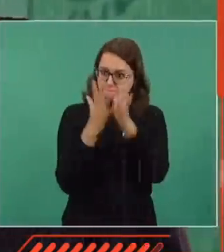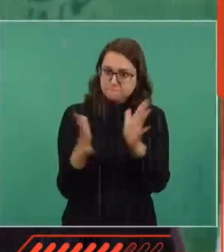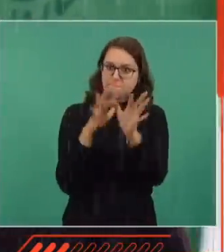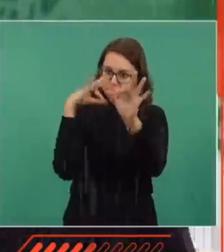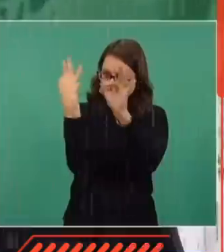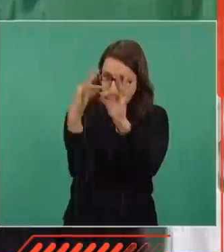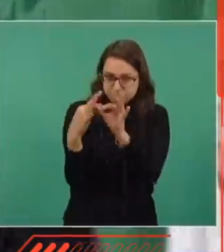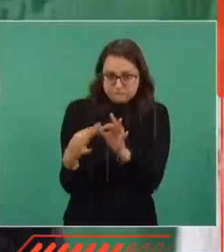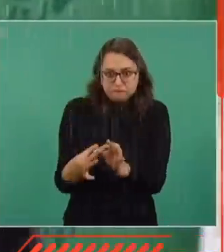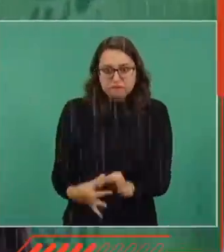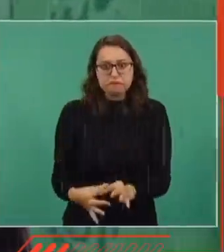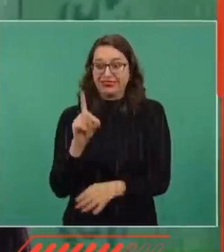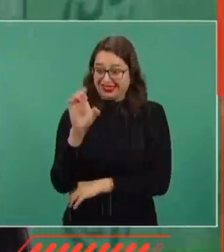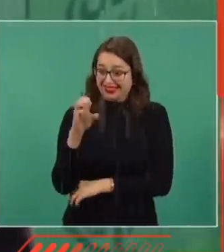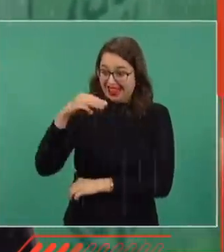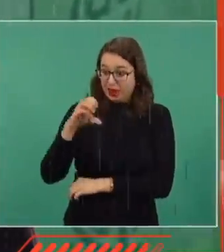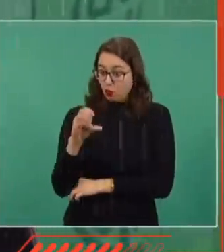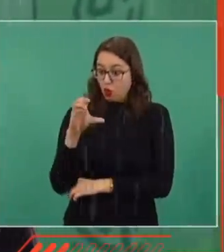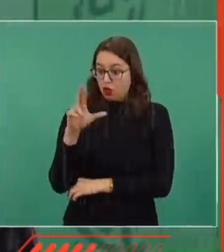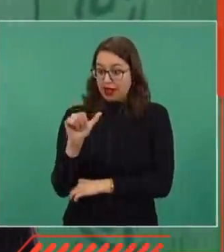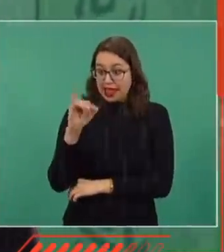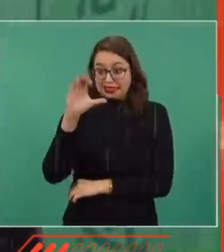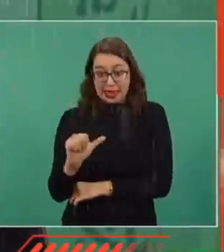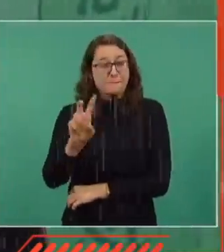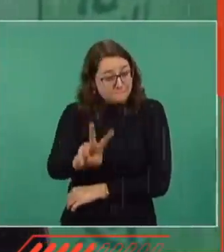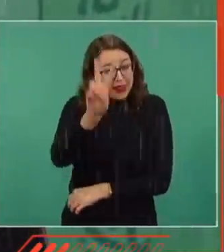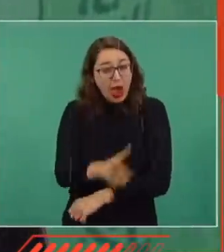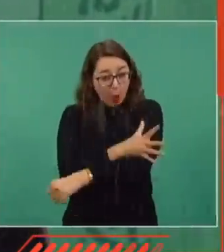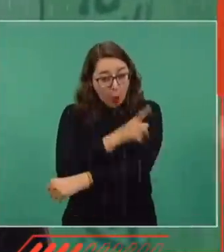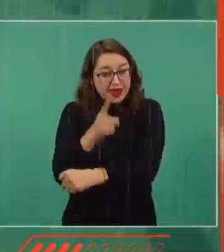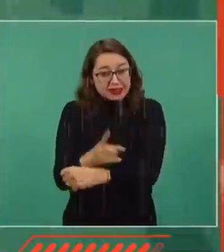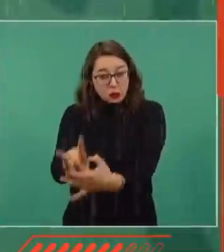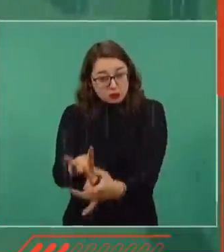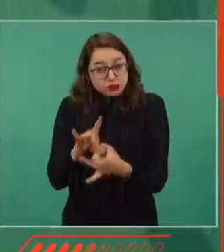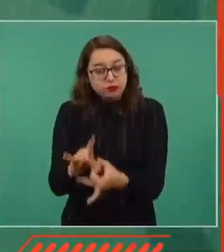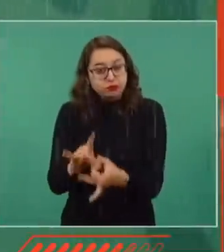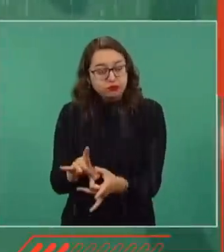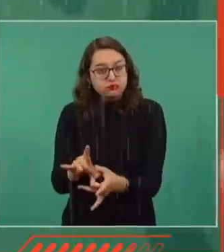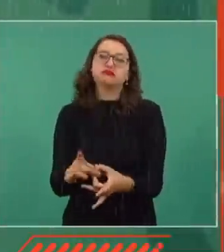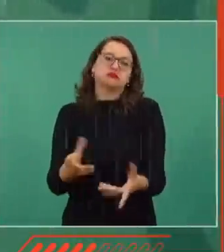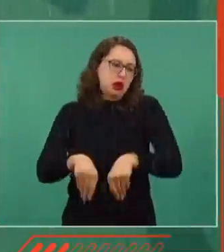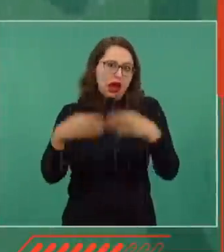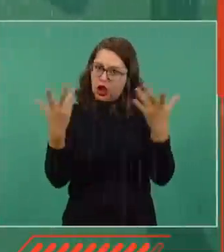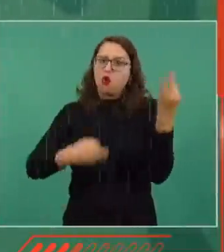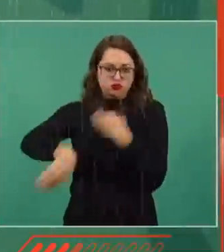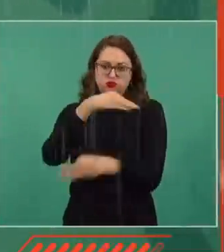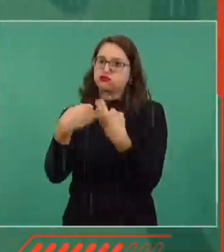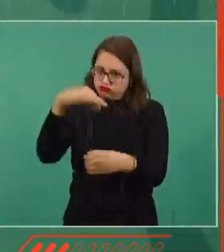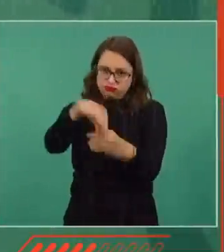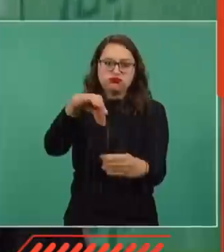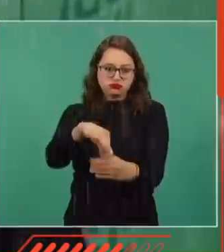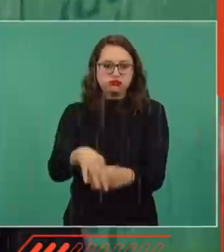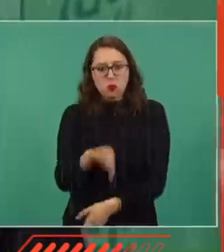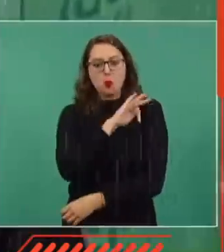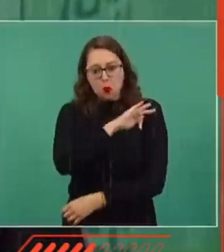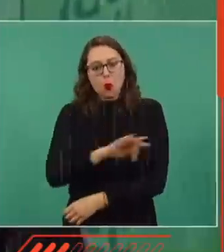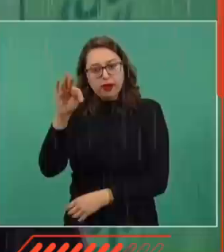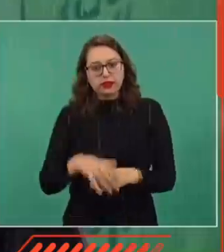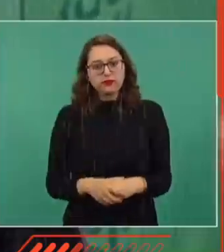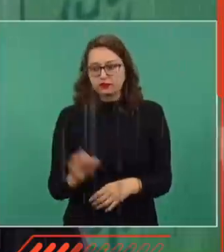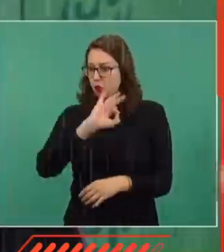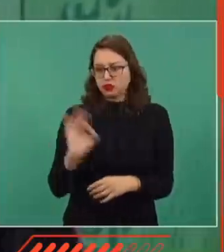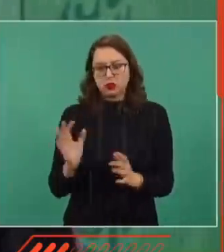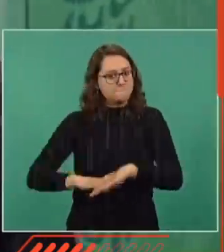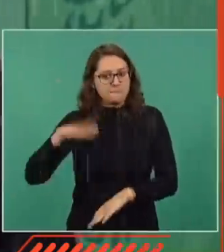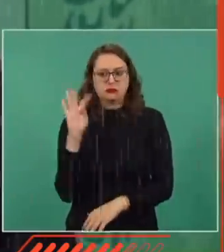y estamos a favor de la democracia, si somos sinceramente demócratas, pues claro que se puede superar ese